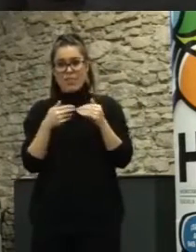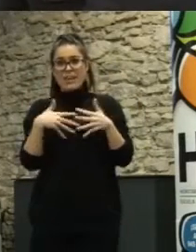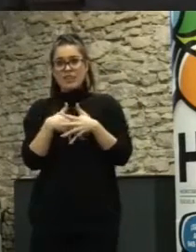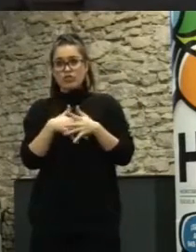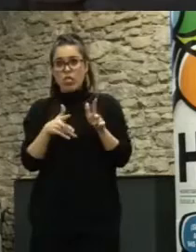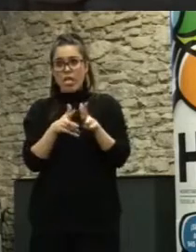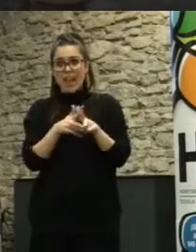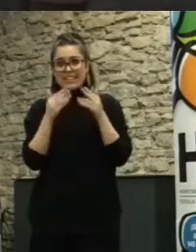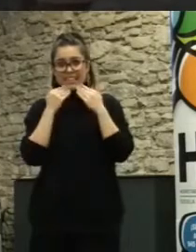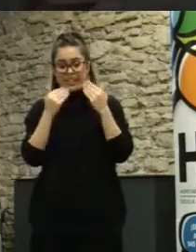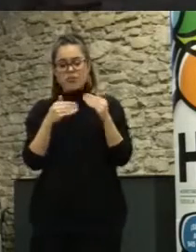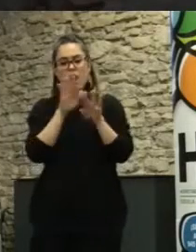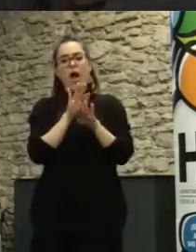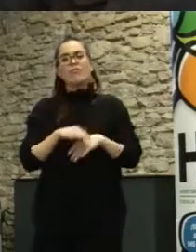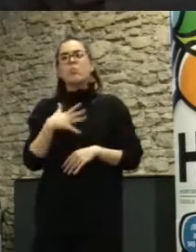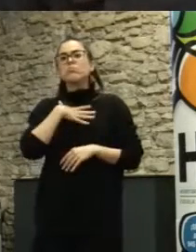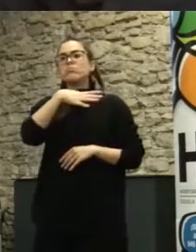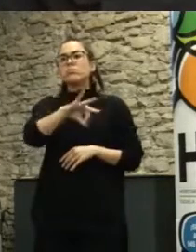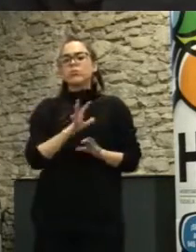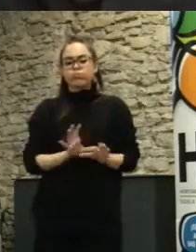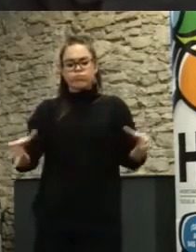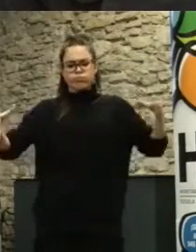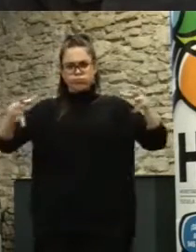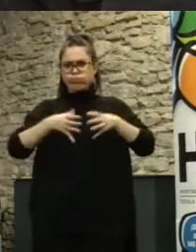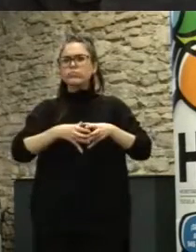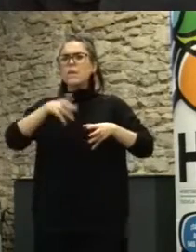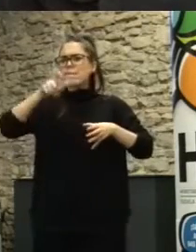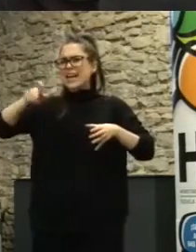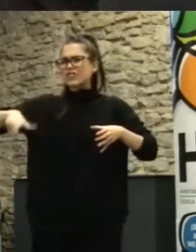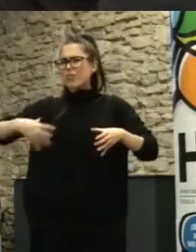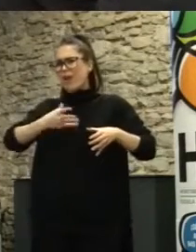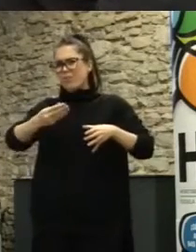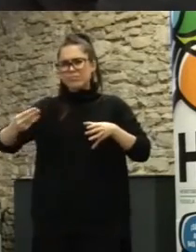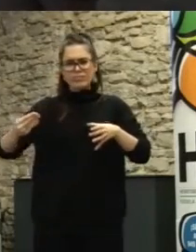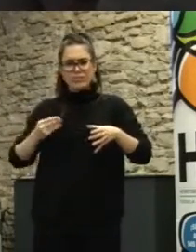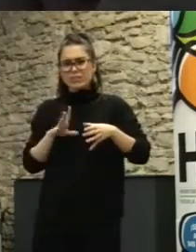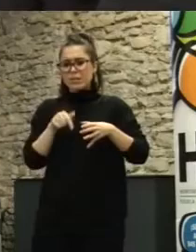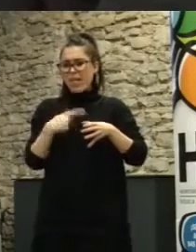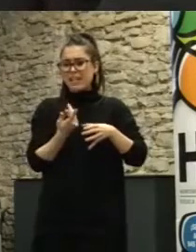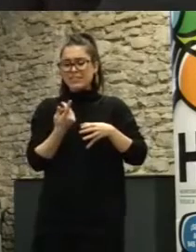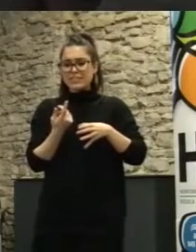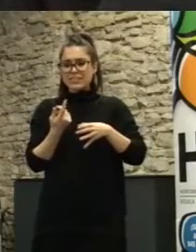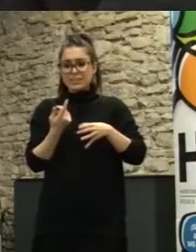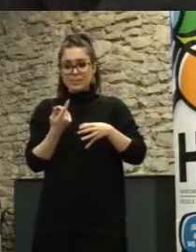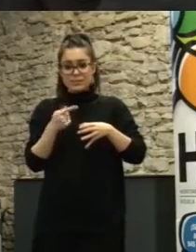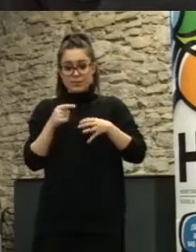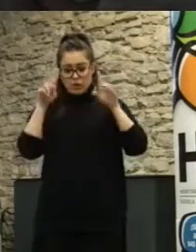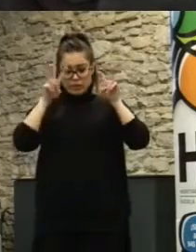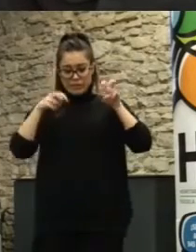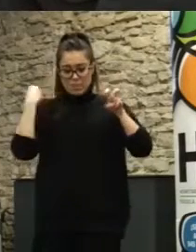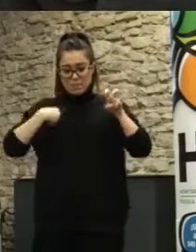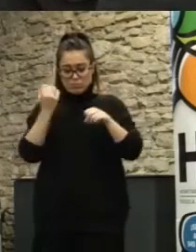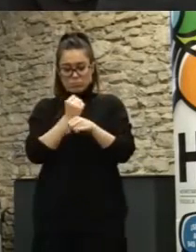permiten ahondar más en esta idea de acumular grandes cantidades de personas trabajando en una misma dirección